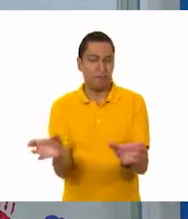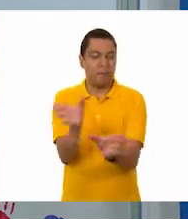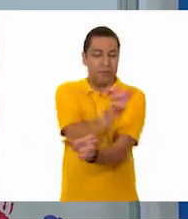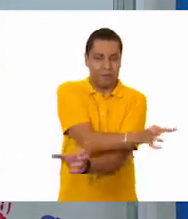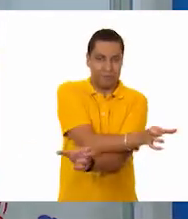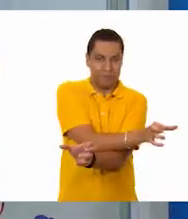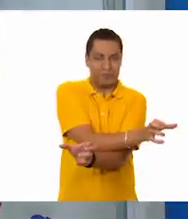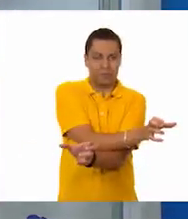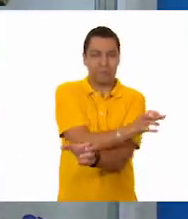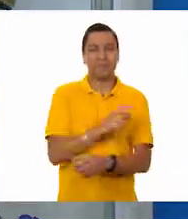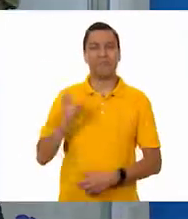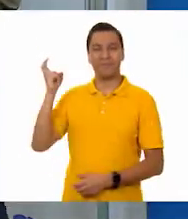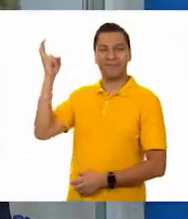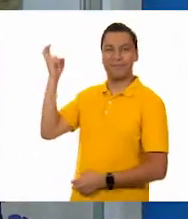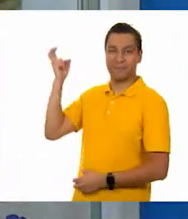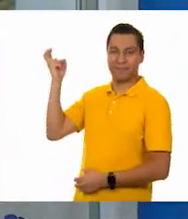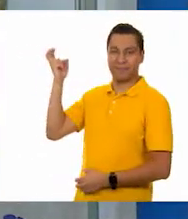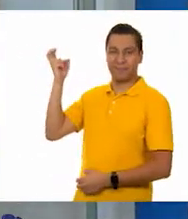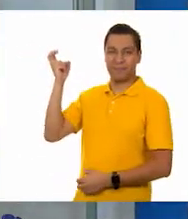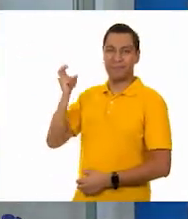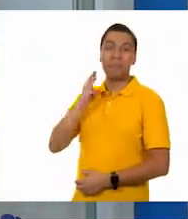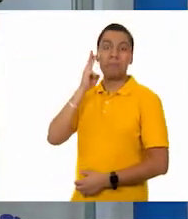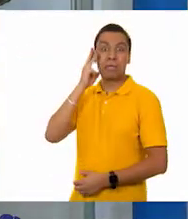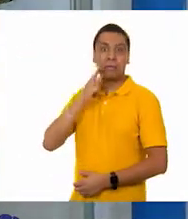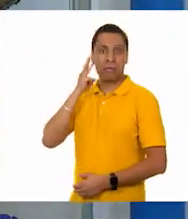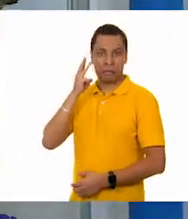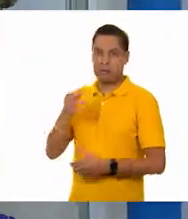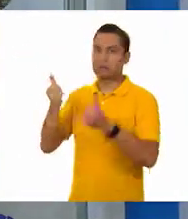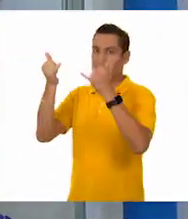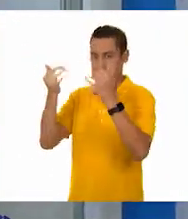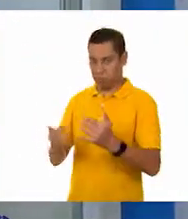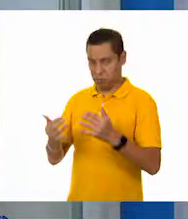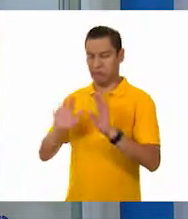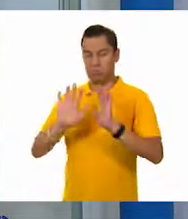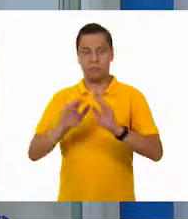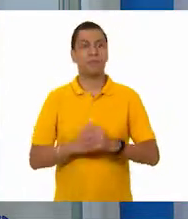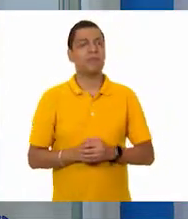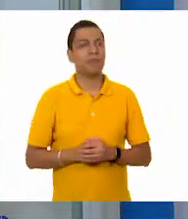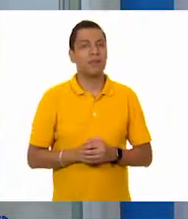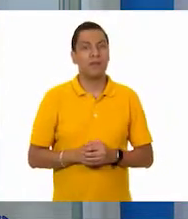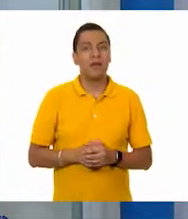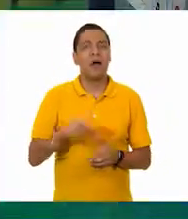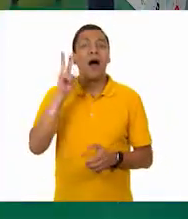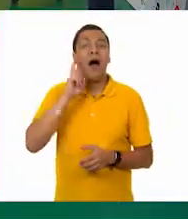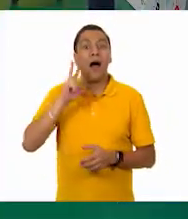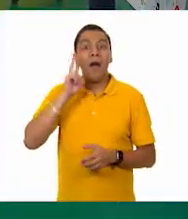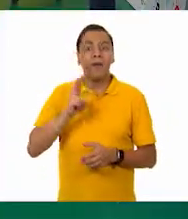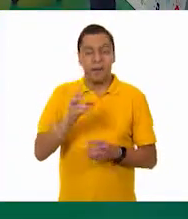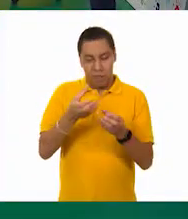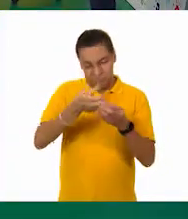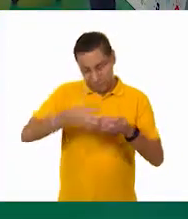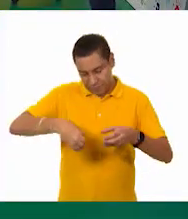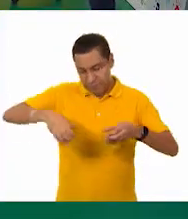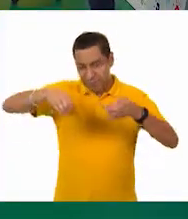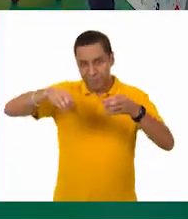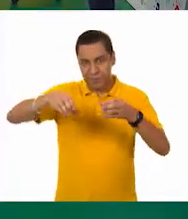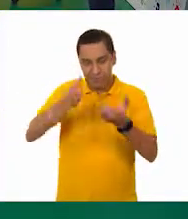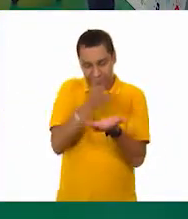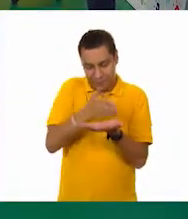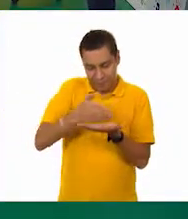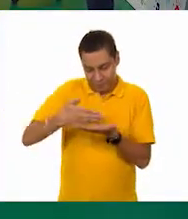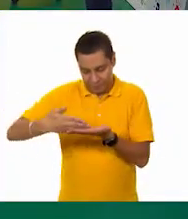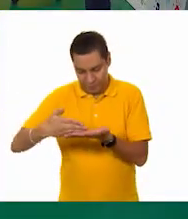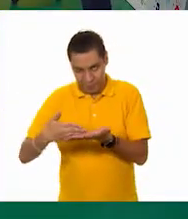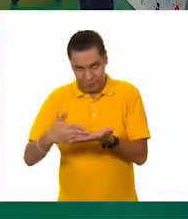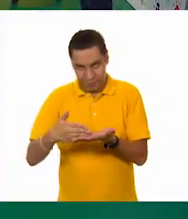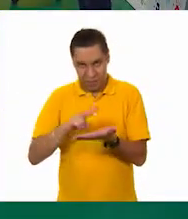La manzana es la más pesada. ¿Cierto? Entonces, ¿ahora qué les parece si comprobamos nuestra calabaza con nuestra papa? Perfecto.